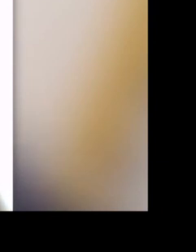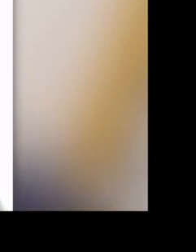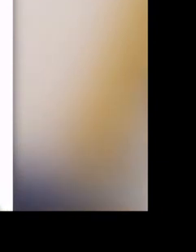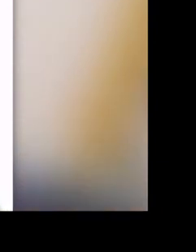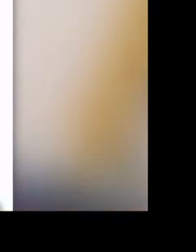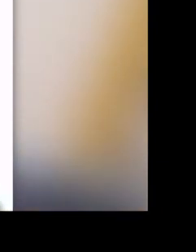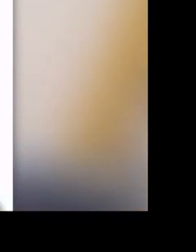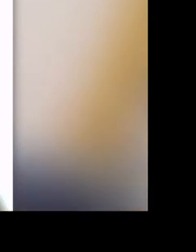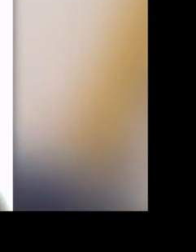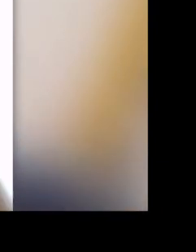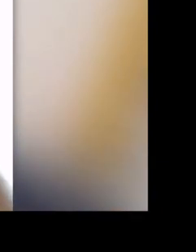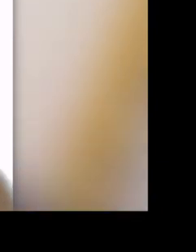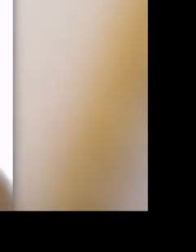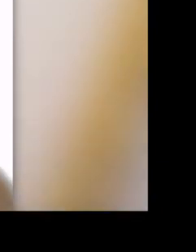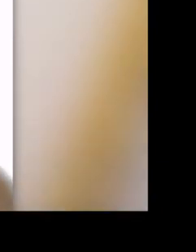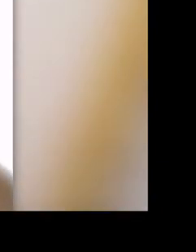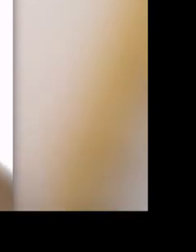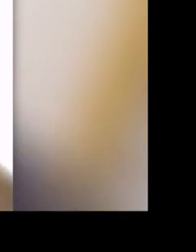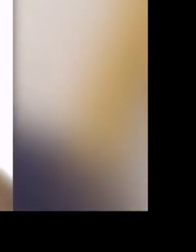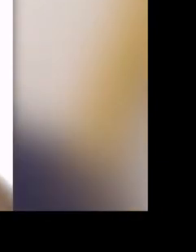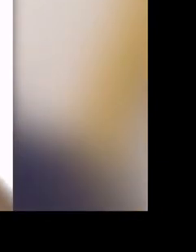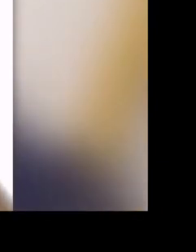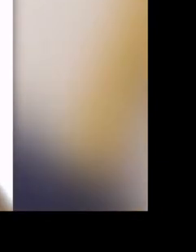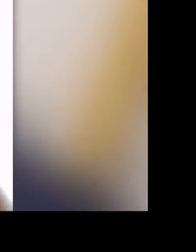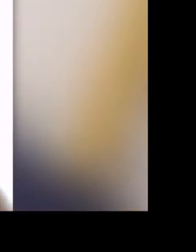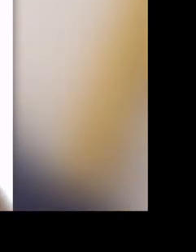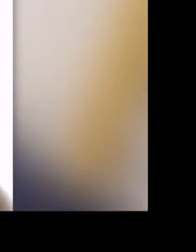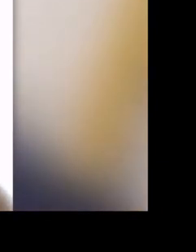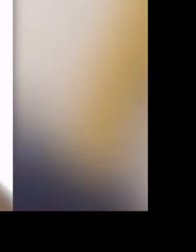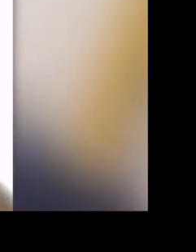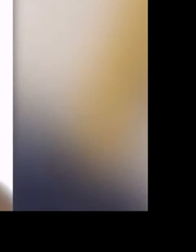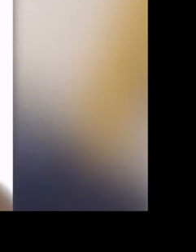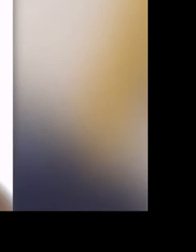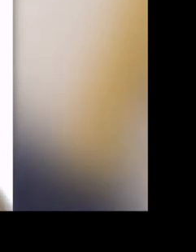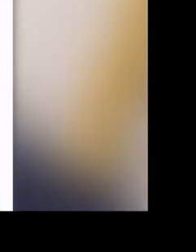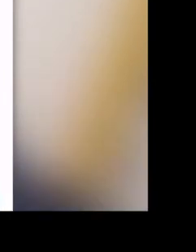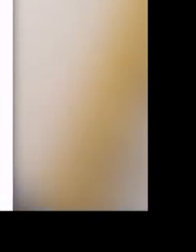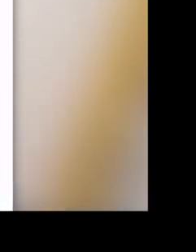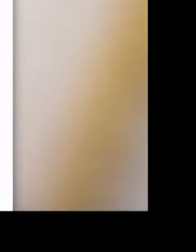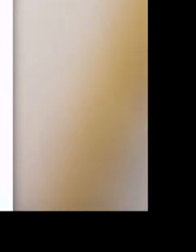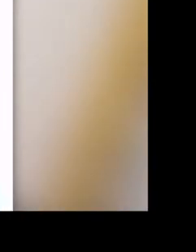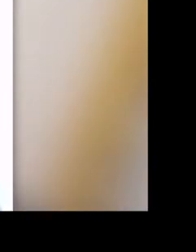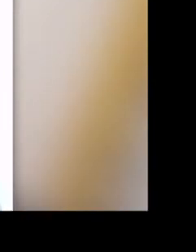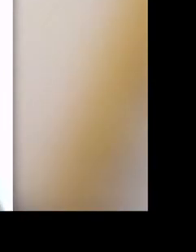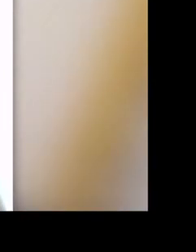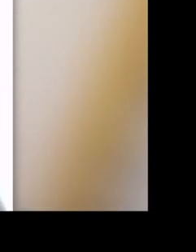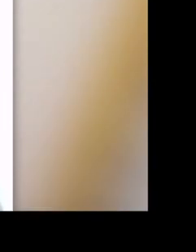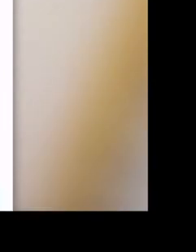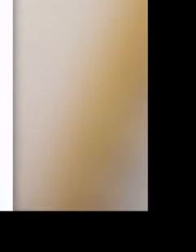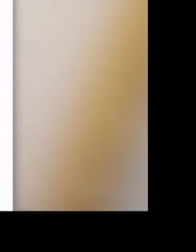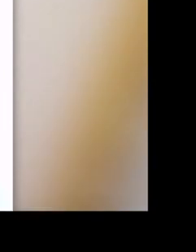cada vez nosotras pues no pudiéramos trabajar porque las multas que nos ponían eran de 600 euros así que